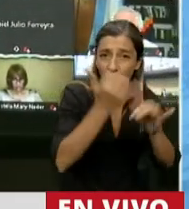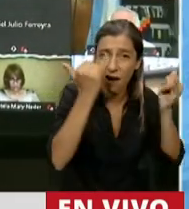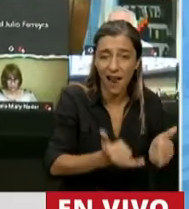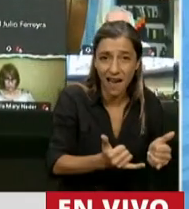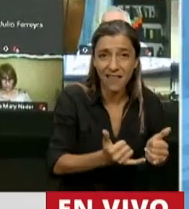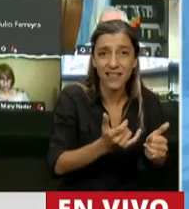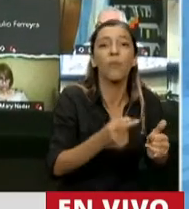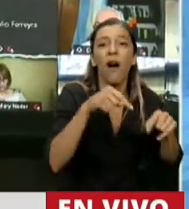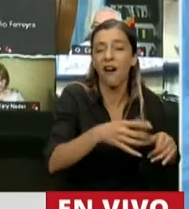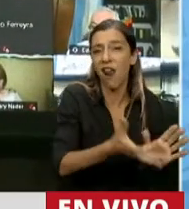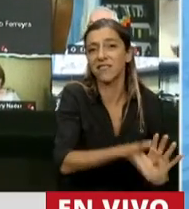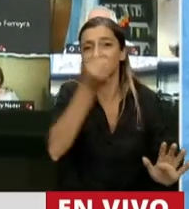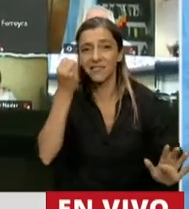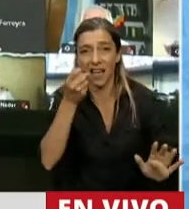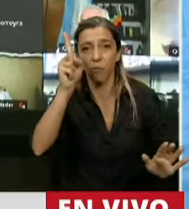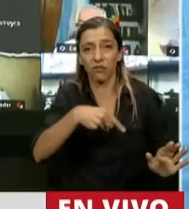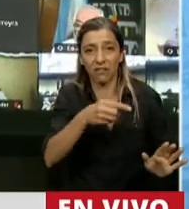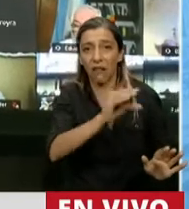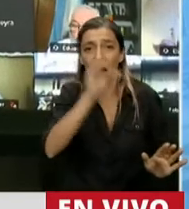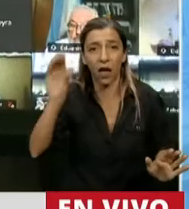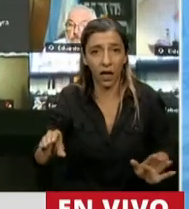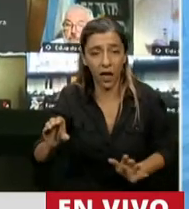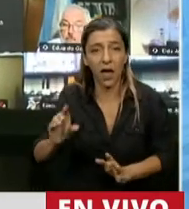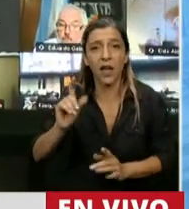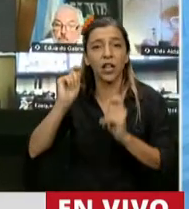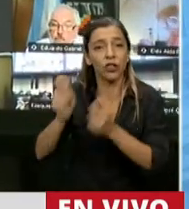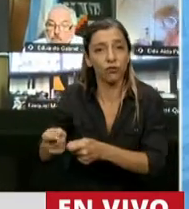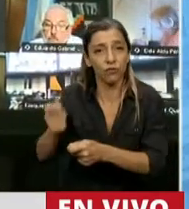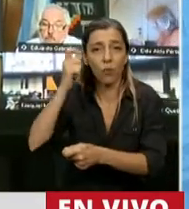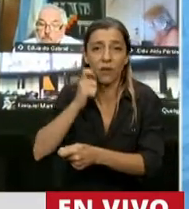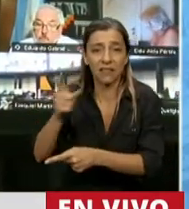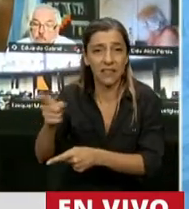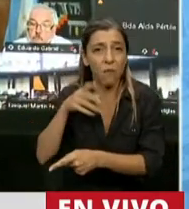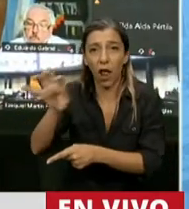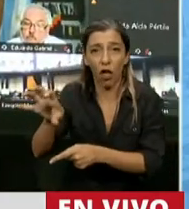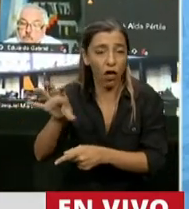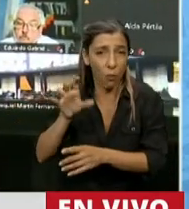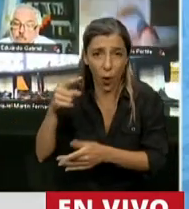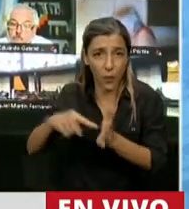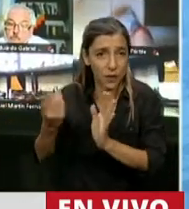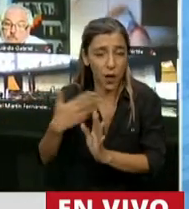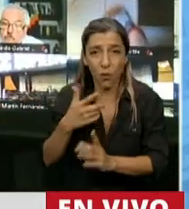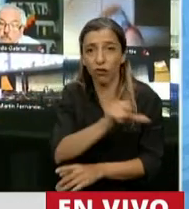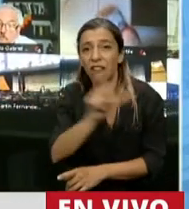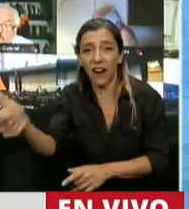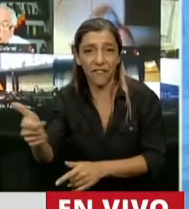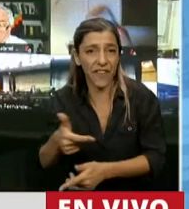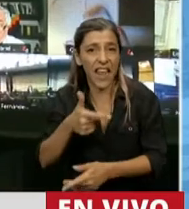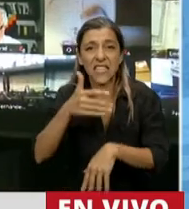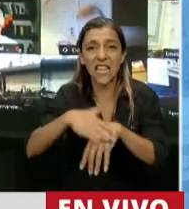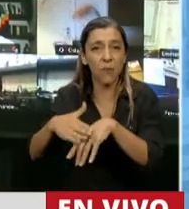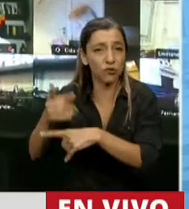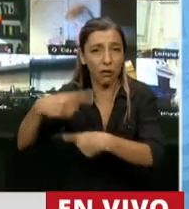adquisitos al que no se le transfirió ningún servicio más arbitrariedad más sin razones